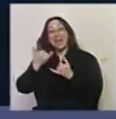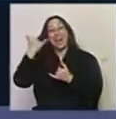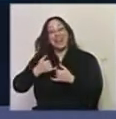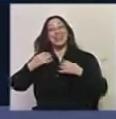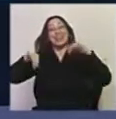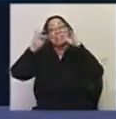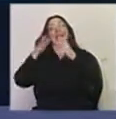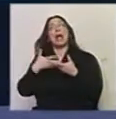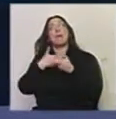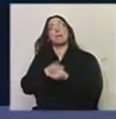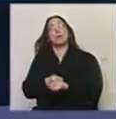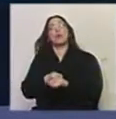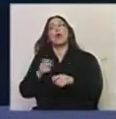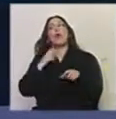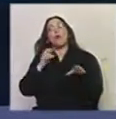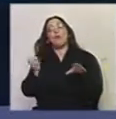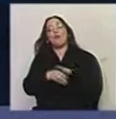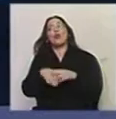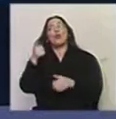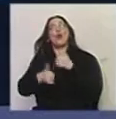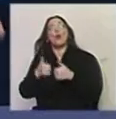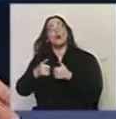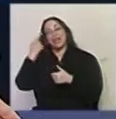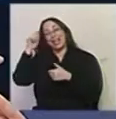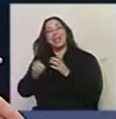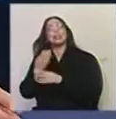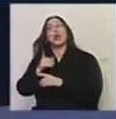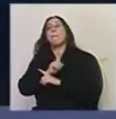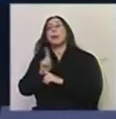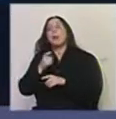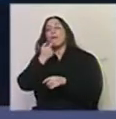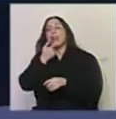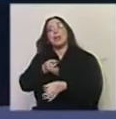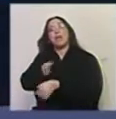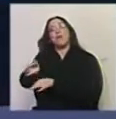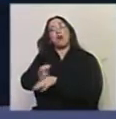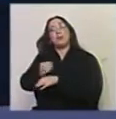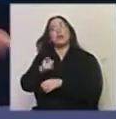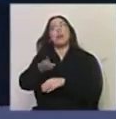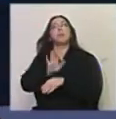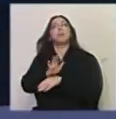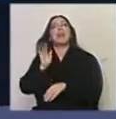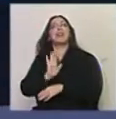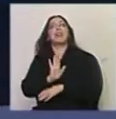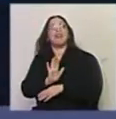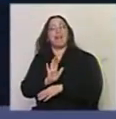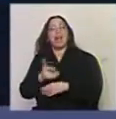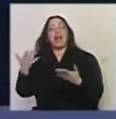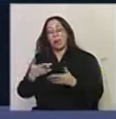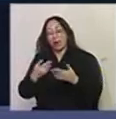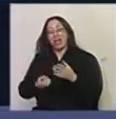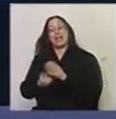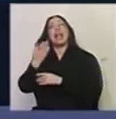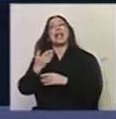por parte, por ejemplo, de los fondos concursables para la creación pero no para la formación. Entonces era un debe muy grande. Y ahora se acaba de crear la carrera de